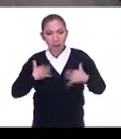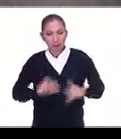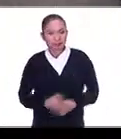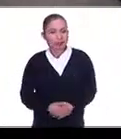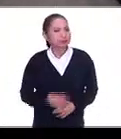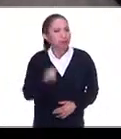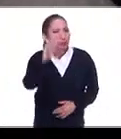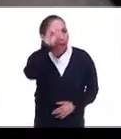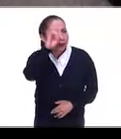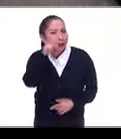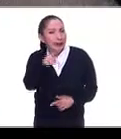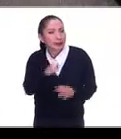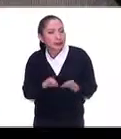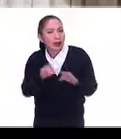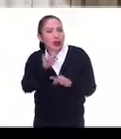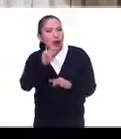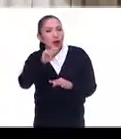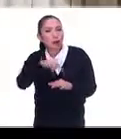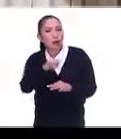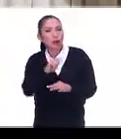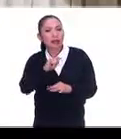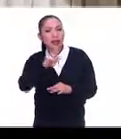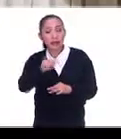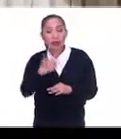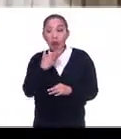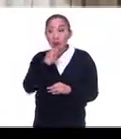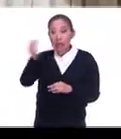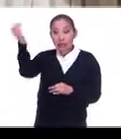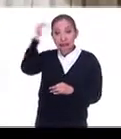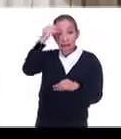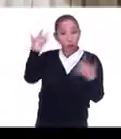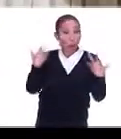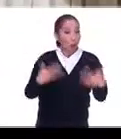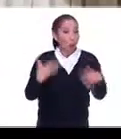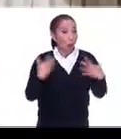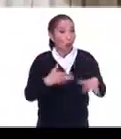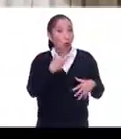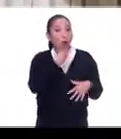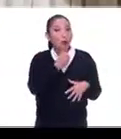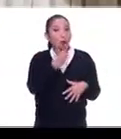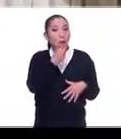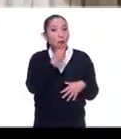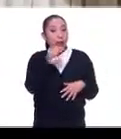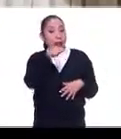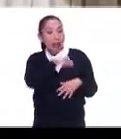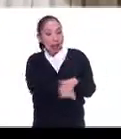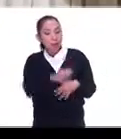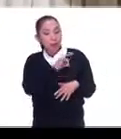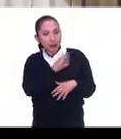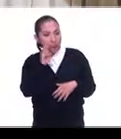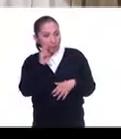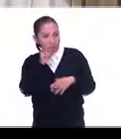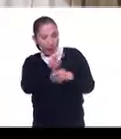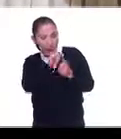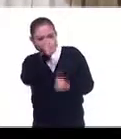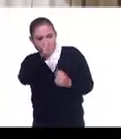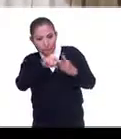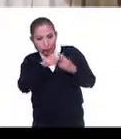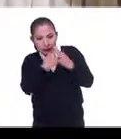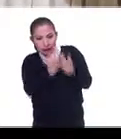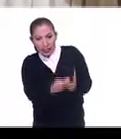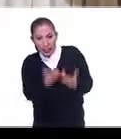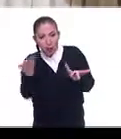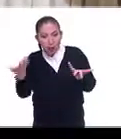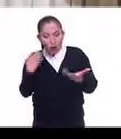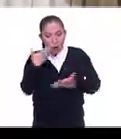¿Qué opinión tienes de Elion Portilla? Era un sabio. Era un hombre que tuvo la capacidad de iniciar en